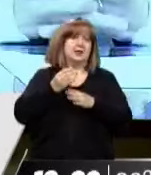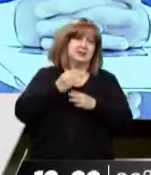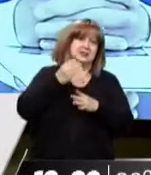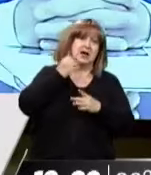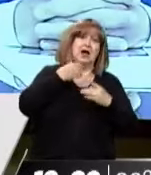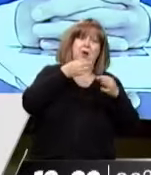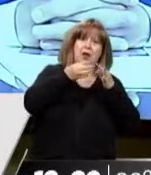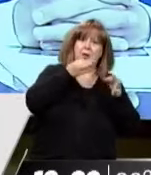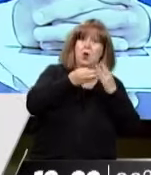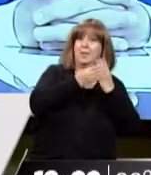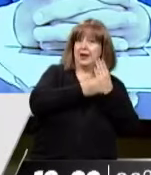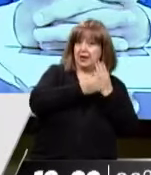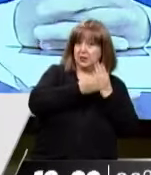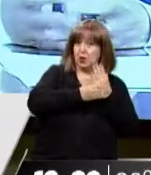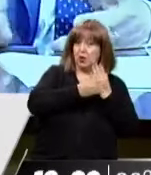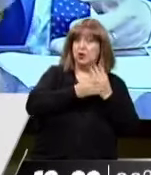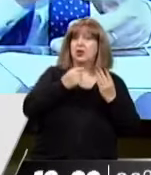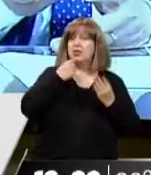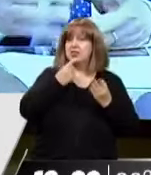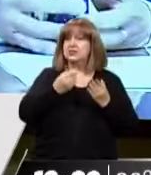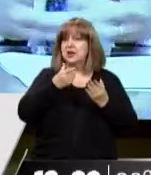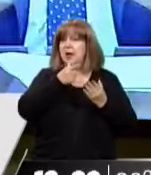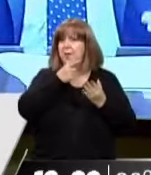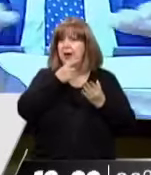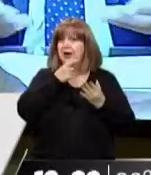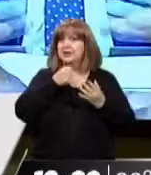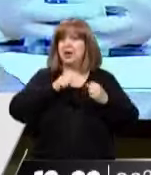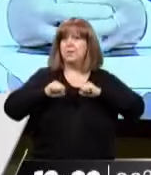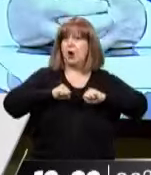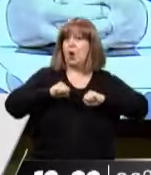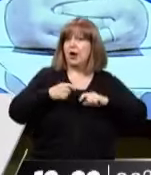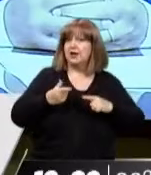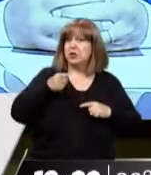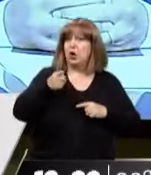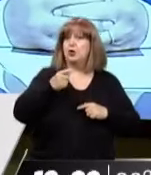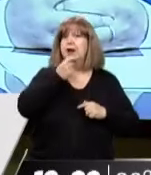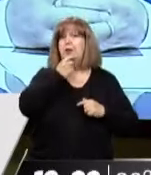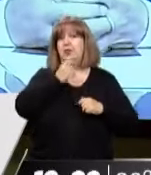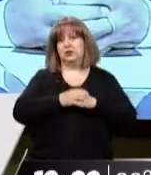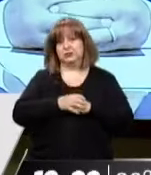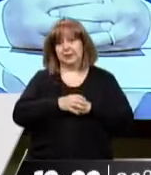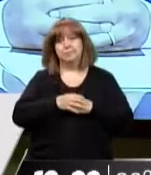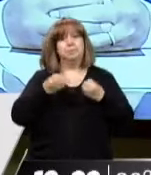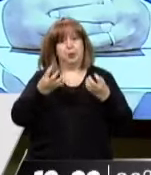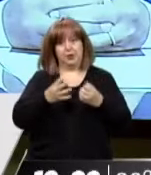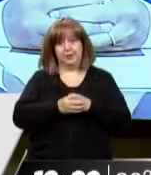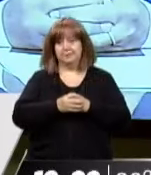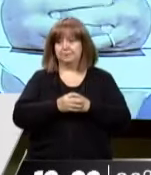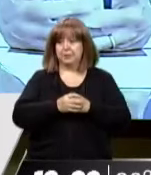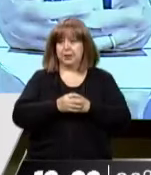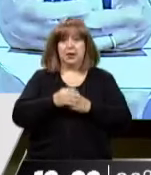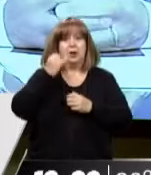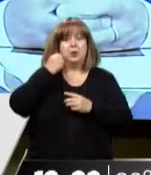Víctor Ibáñez y el ministro hablaba de que esto ya parecía una provocación. ¿Por qué? Porque a principios de esta semana conocíamos